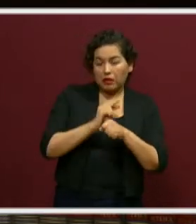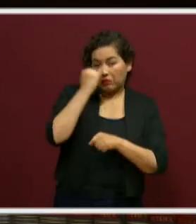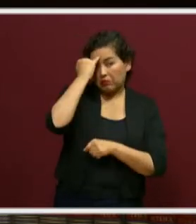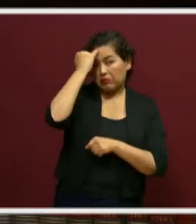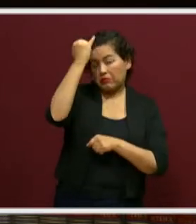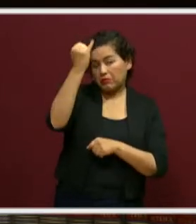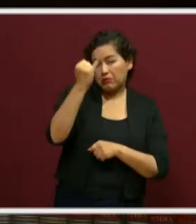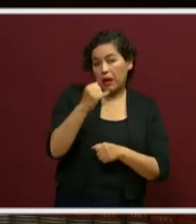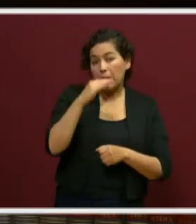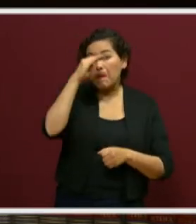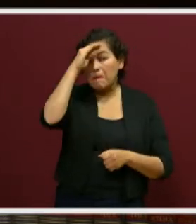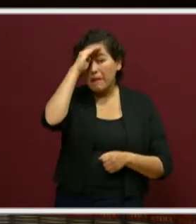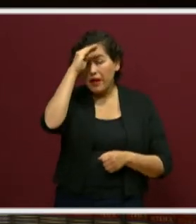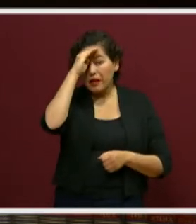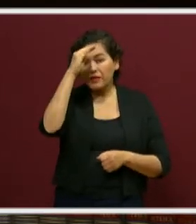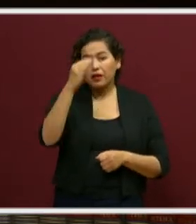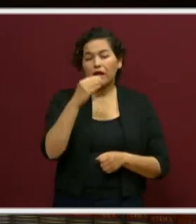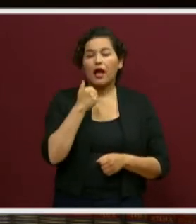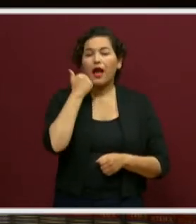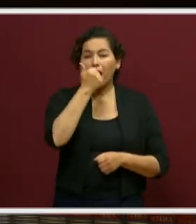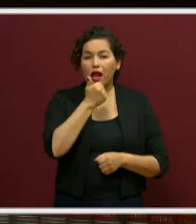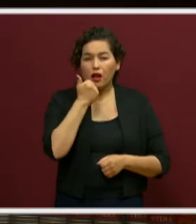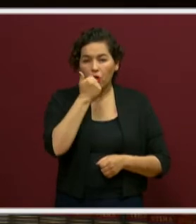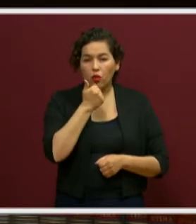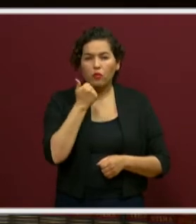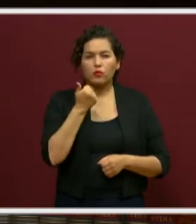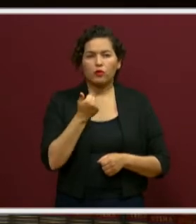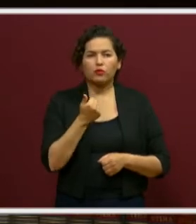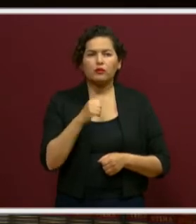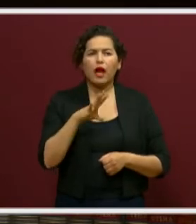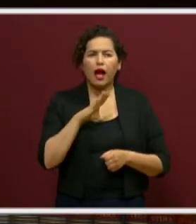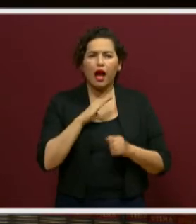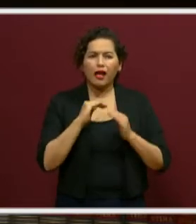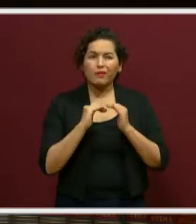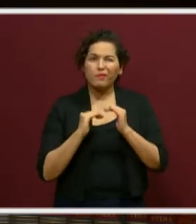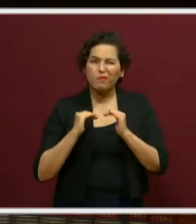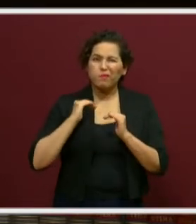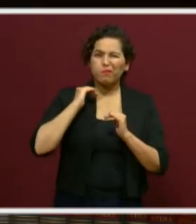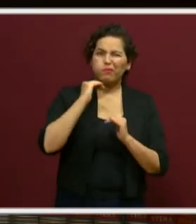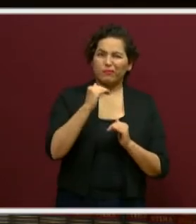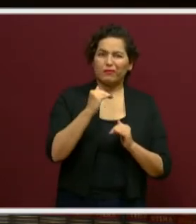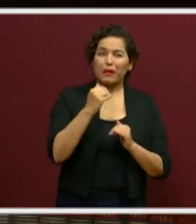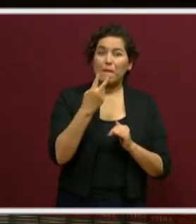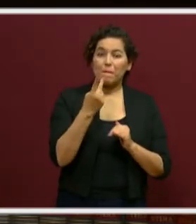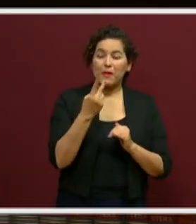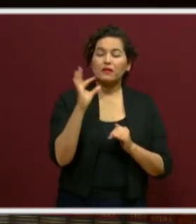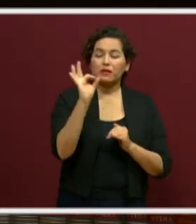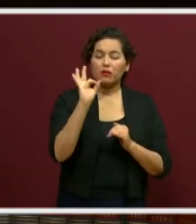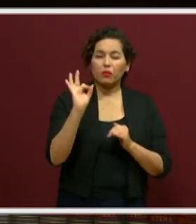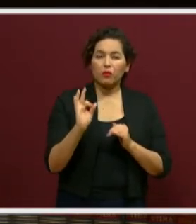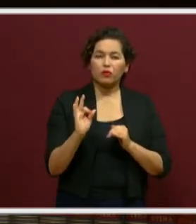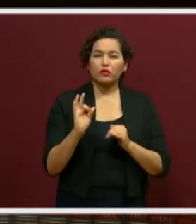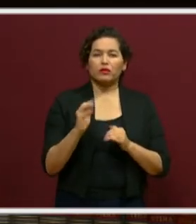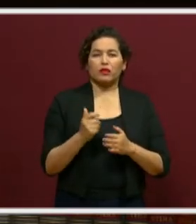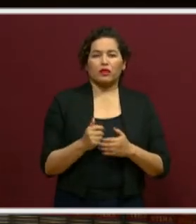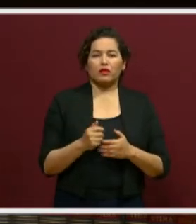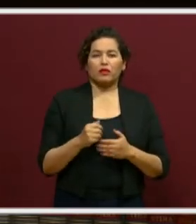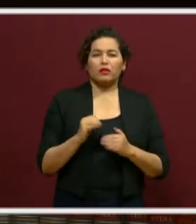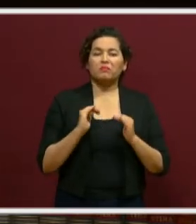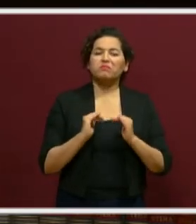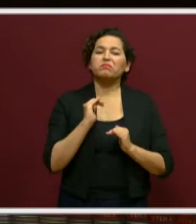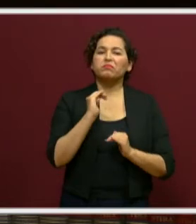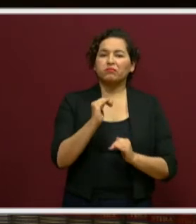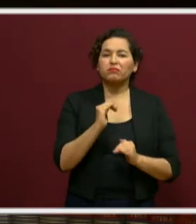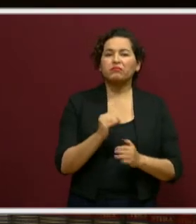25% de los alumnos tuvieron sobresaliente, es decir, todavía una calificación mucho más alta de valorar